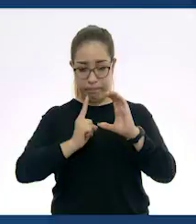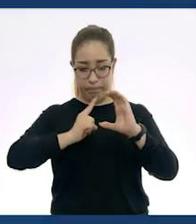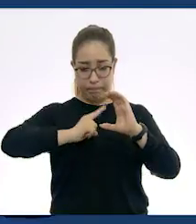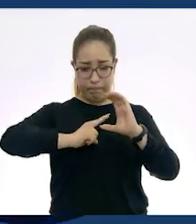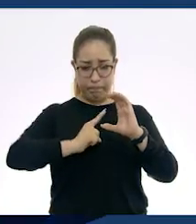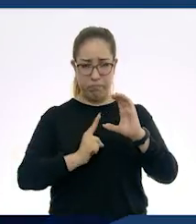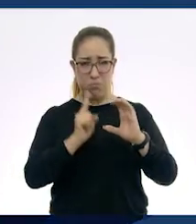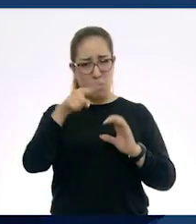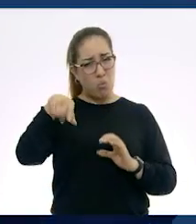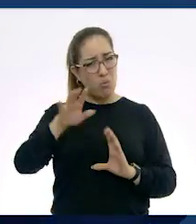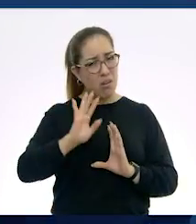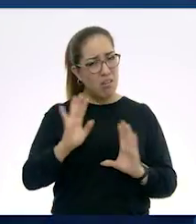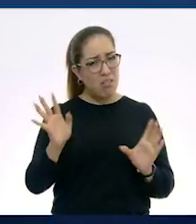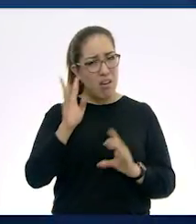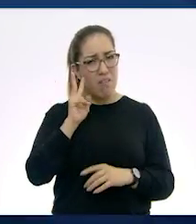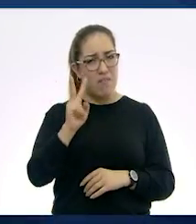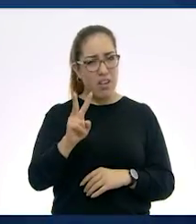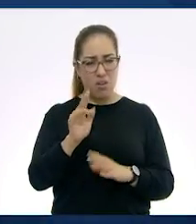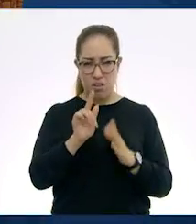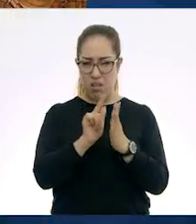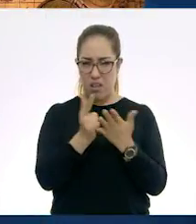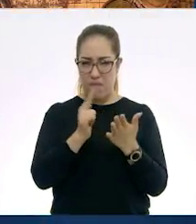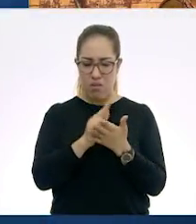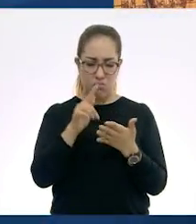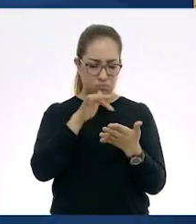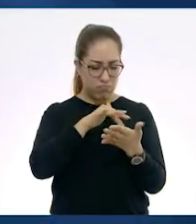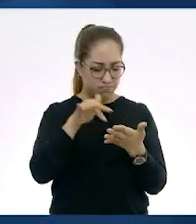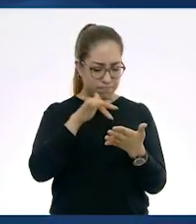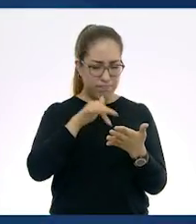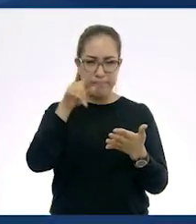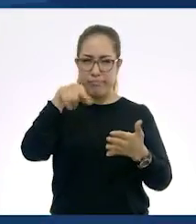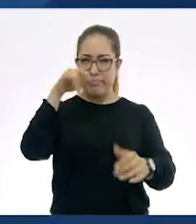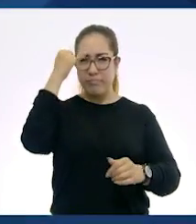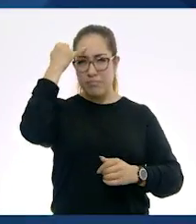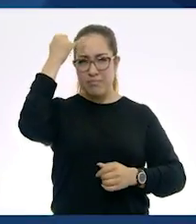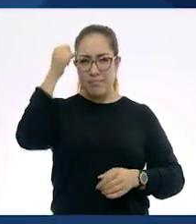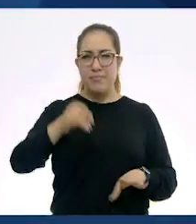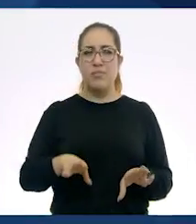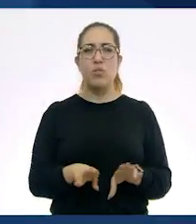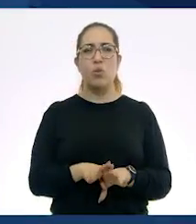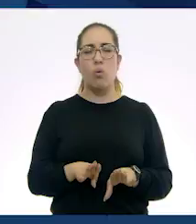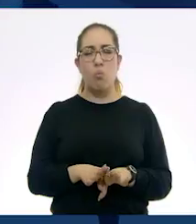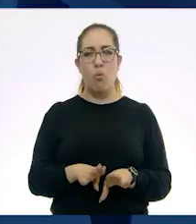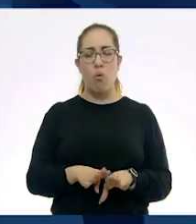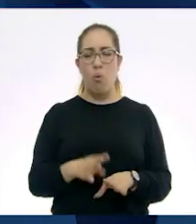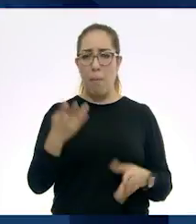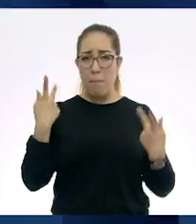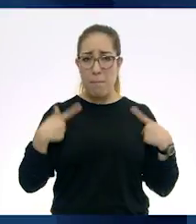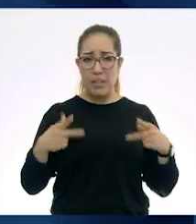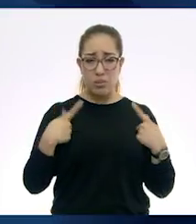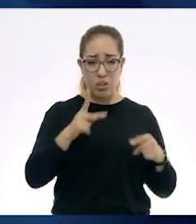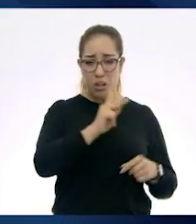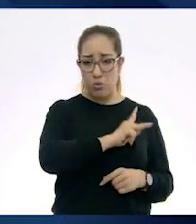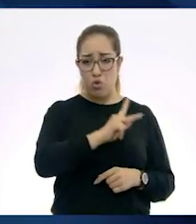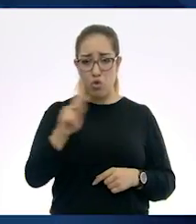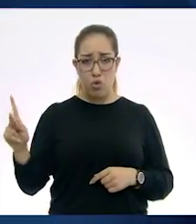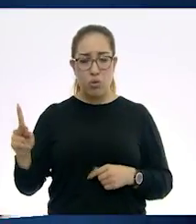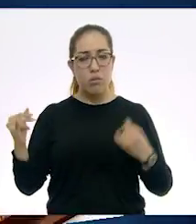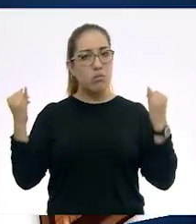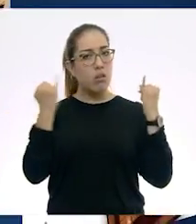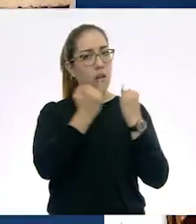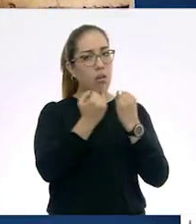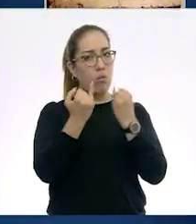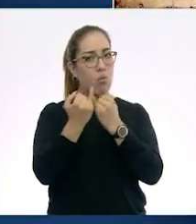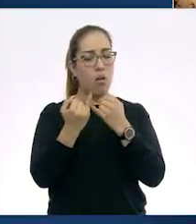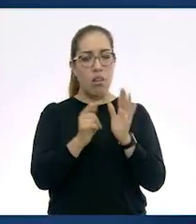con detenimiento sus libros? ¿Se han imaginado cómo es que todos podemos tener exactamente el mismo libro?